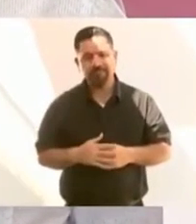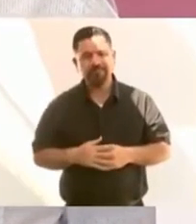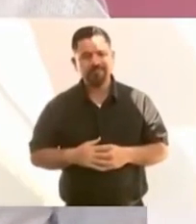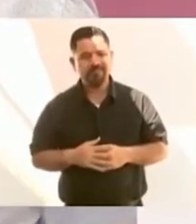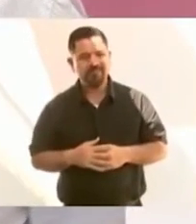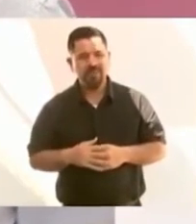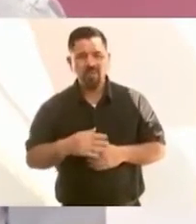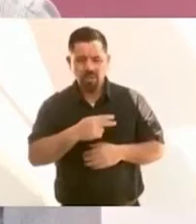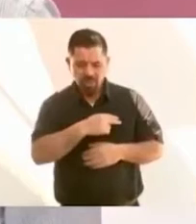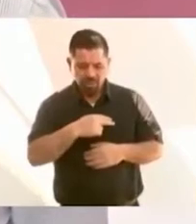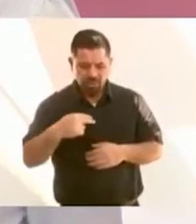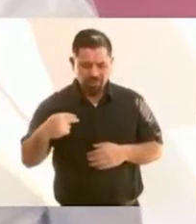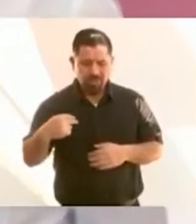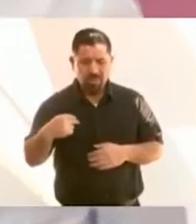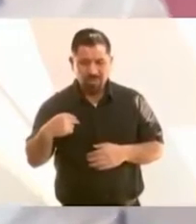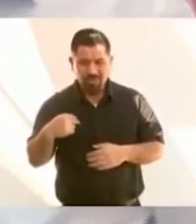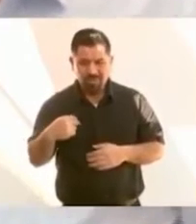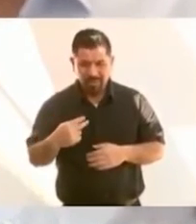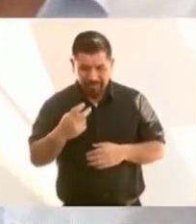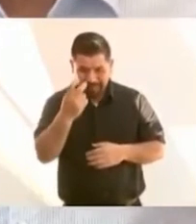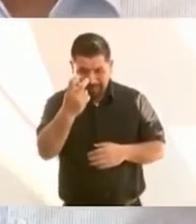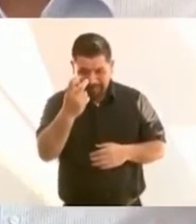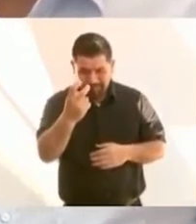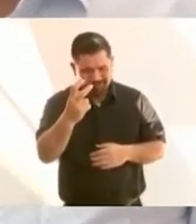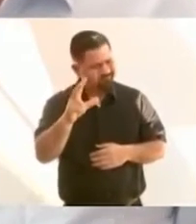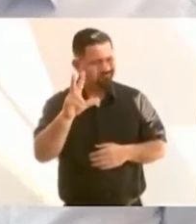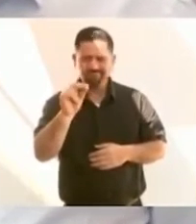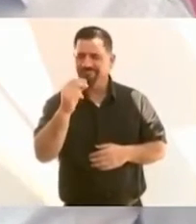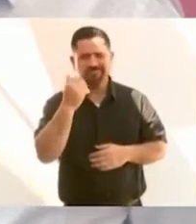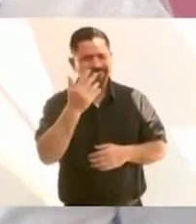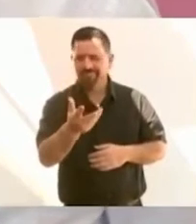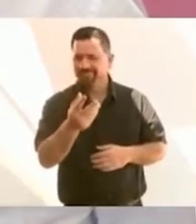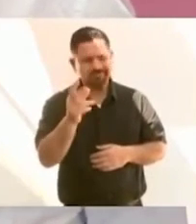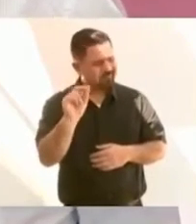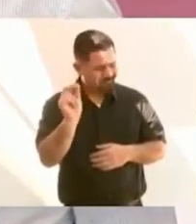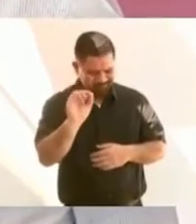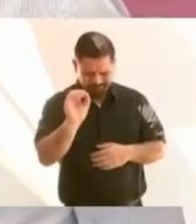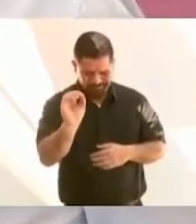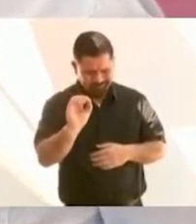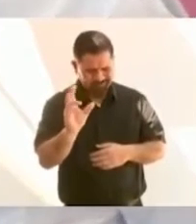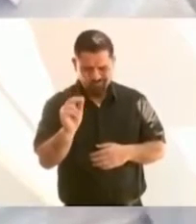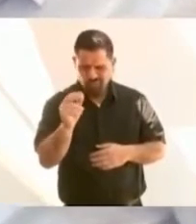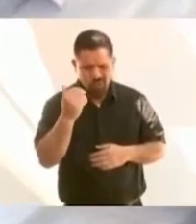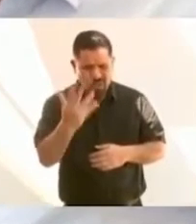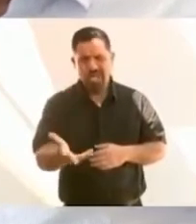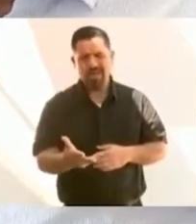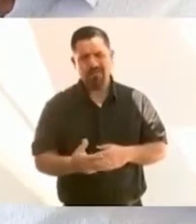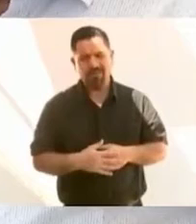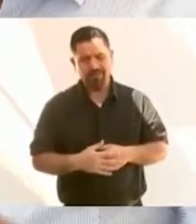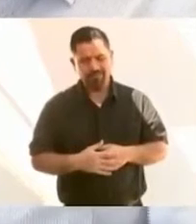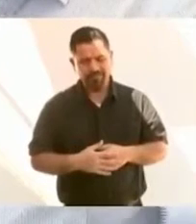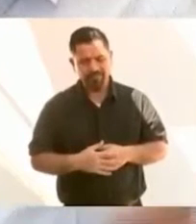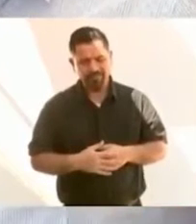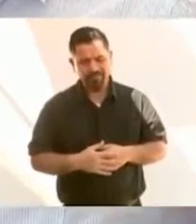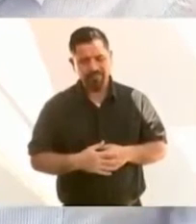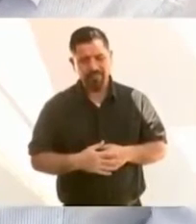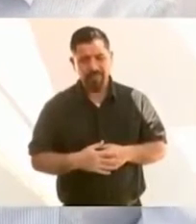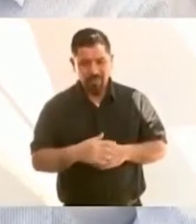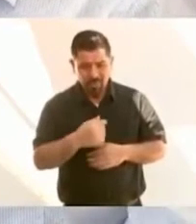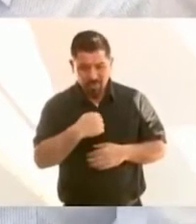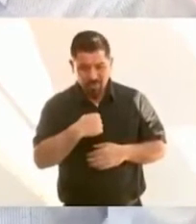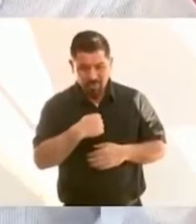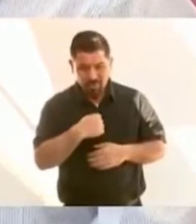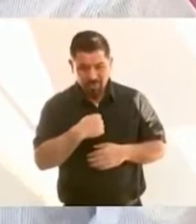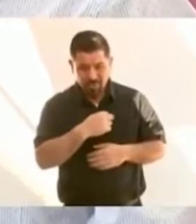Nosotros no queremos eso, no queremos romper